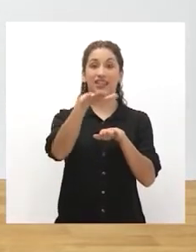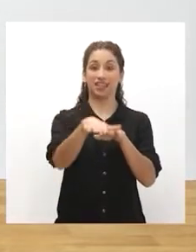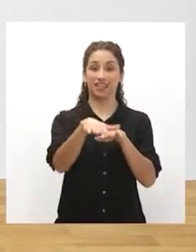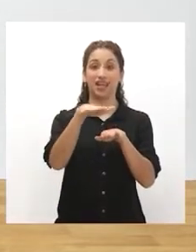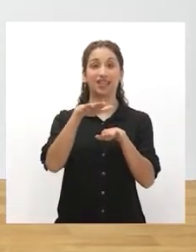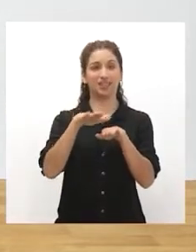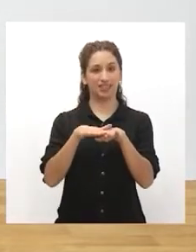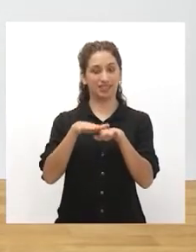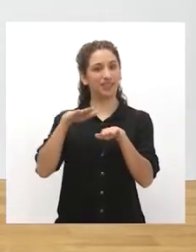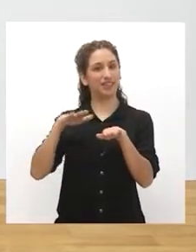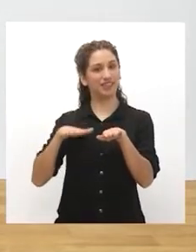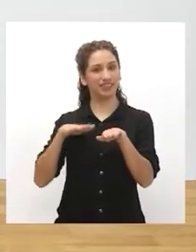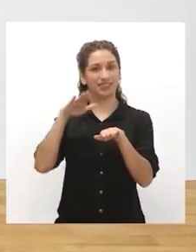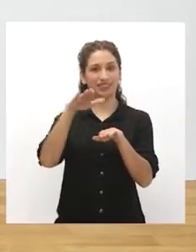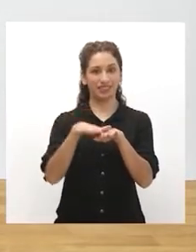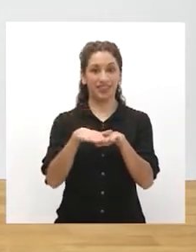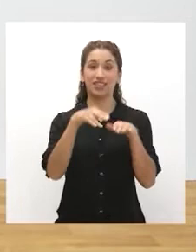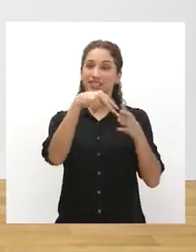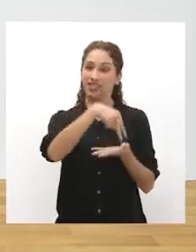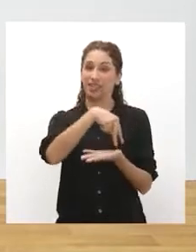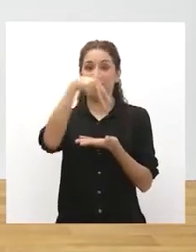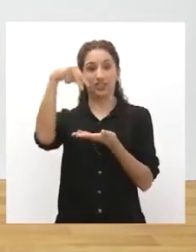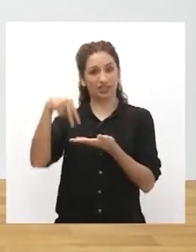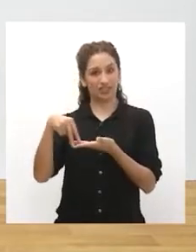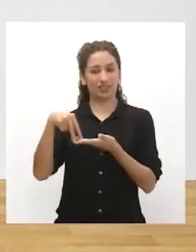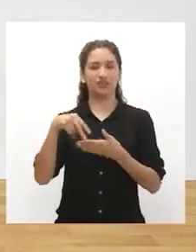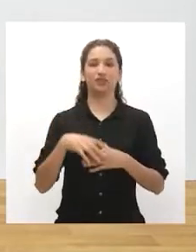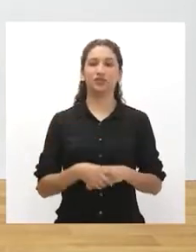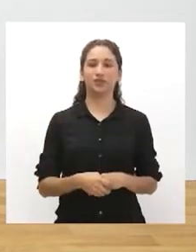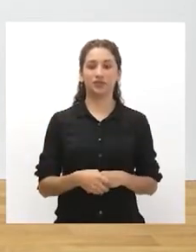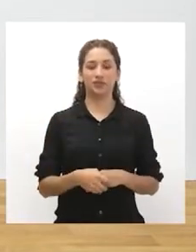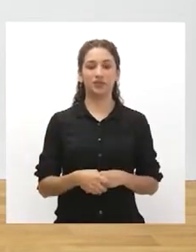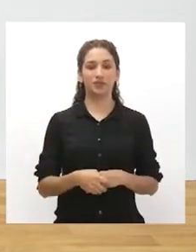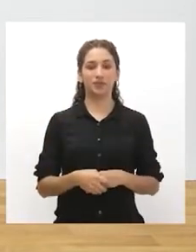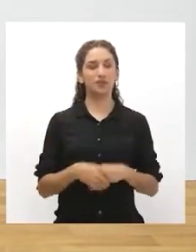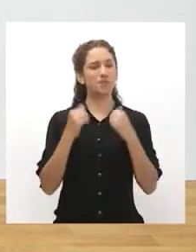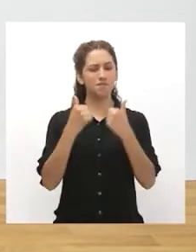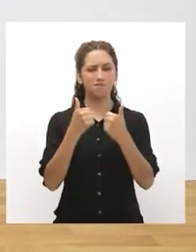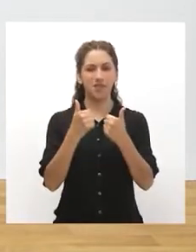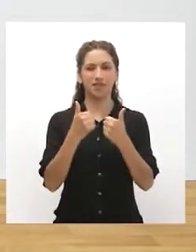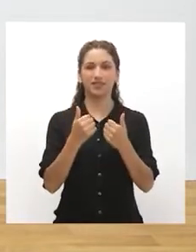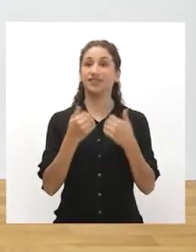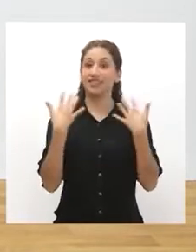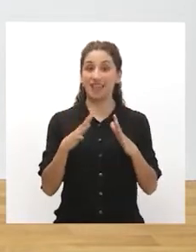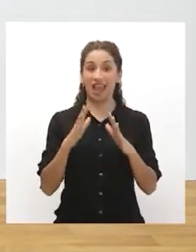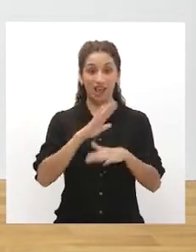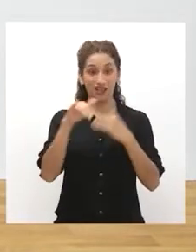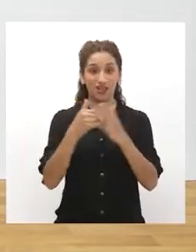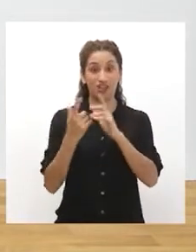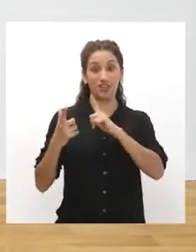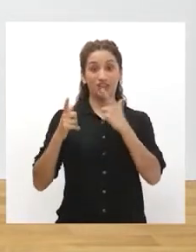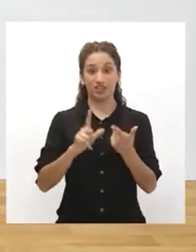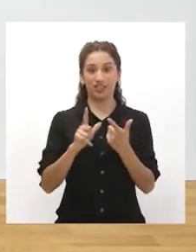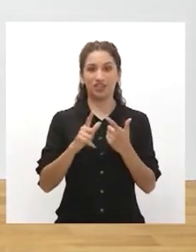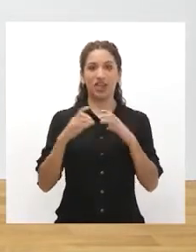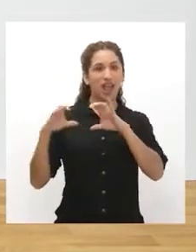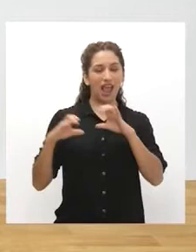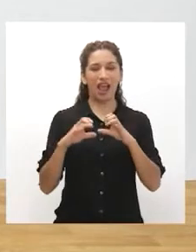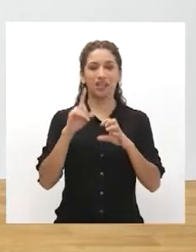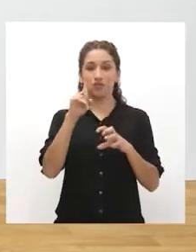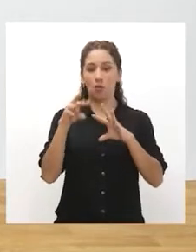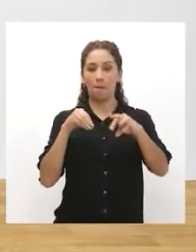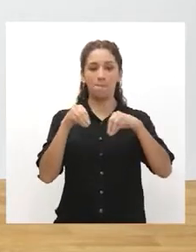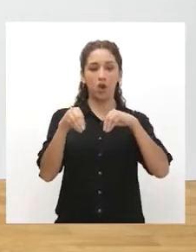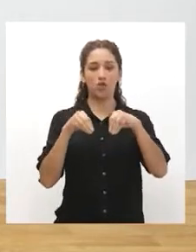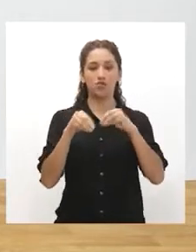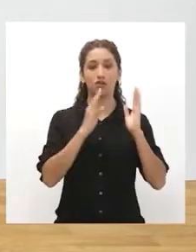centro. Adelante, centro, atrás, centro. Salto, salto. Muy bien, ahora que ya estamos listos, vamos a crear una